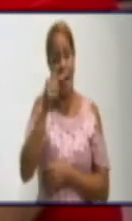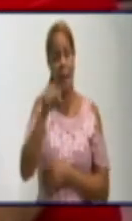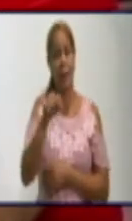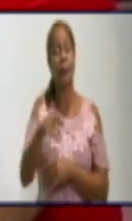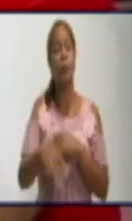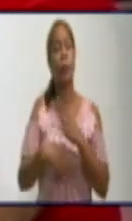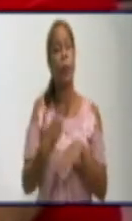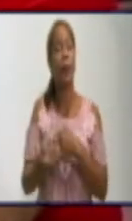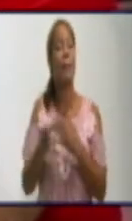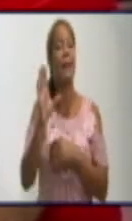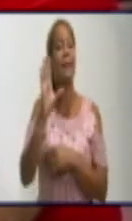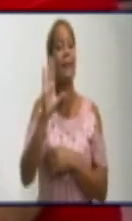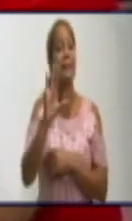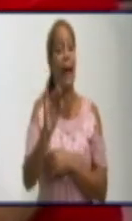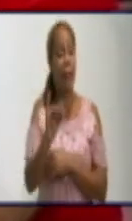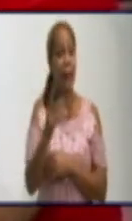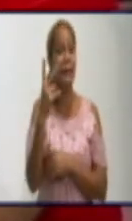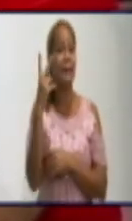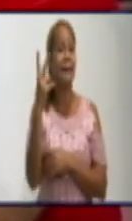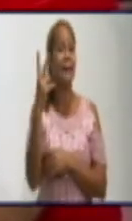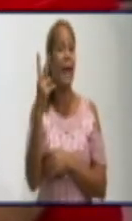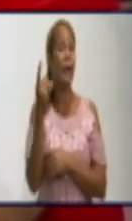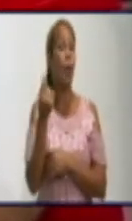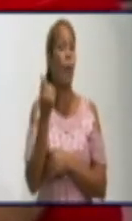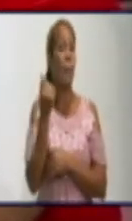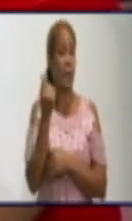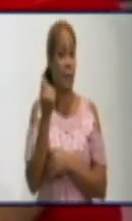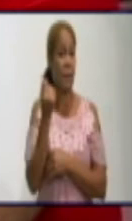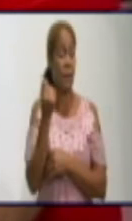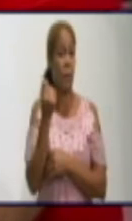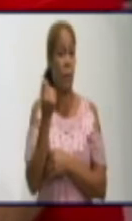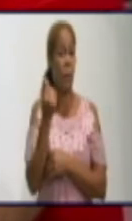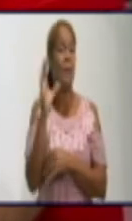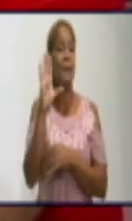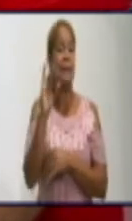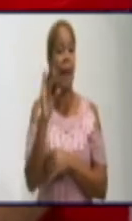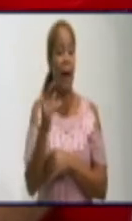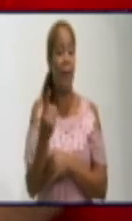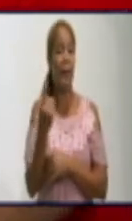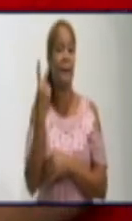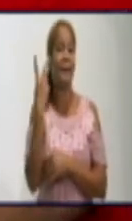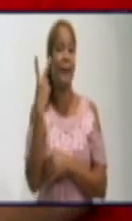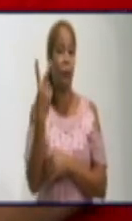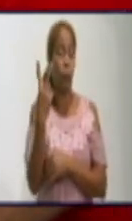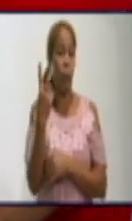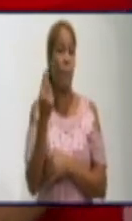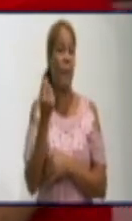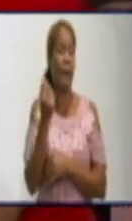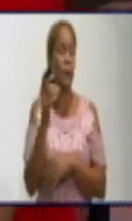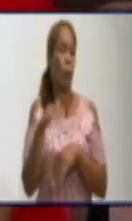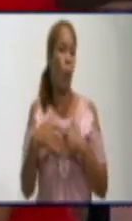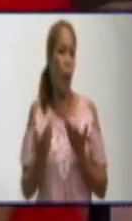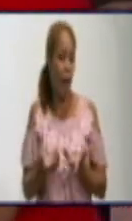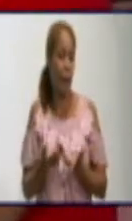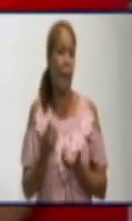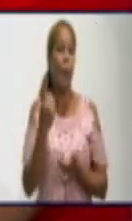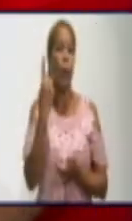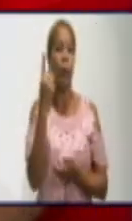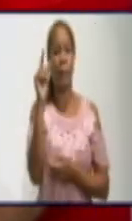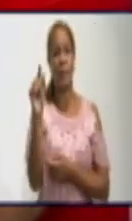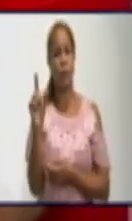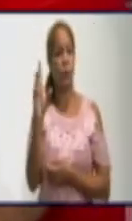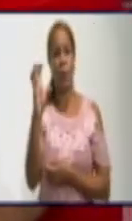dos tarifas. Se habla de las tarifas para aquellos ciudadanos que en su vivienda no tengan un metro contador, que es lo que llamamos el tarifado,